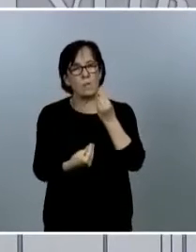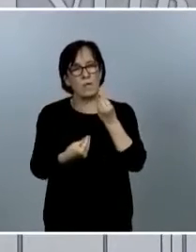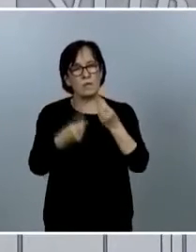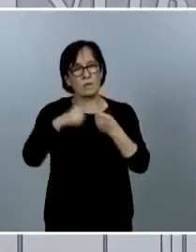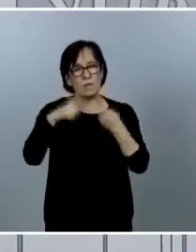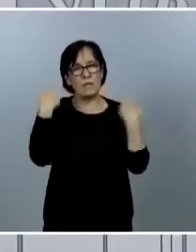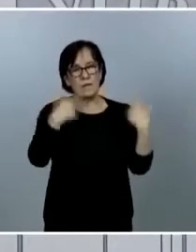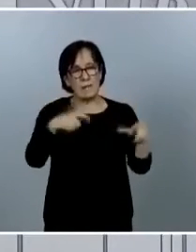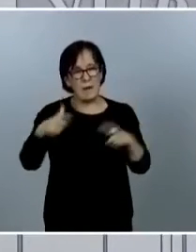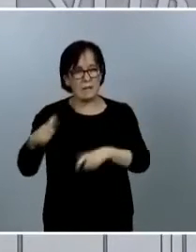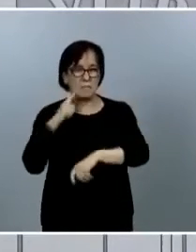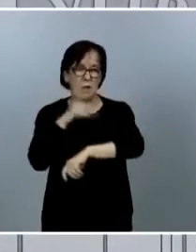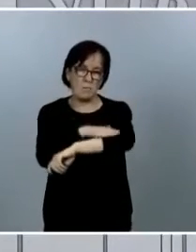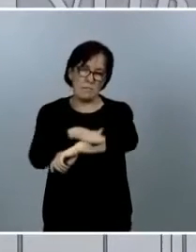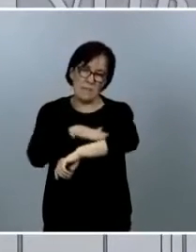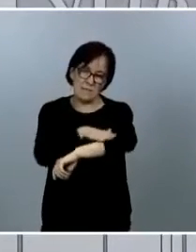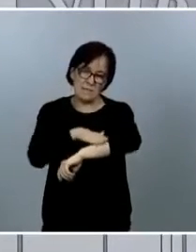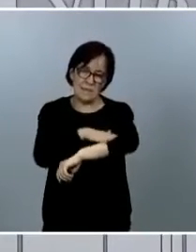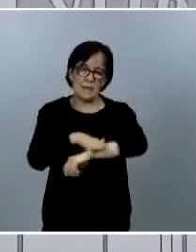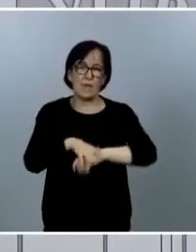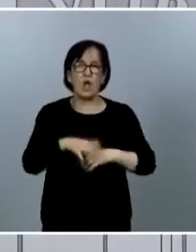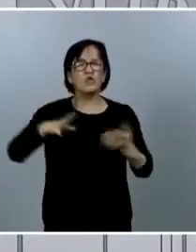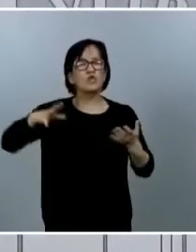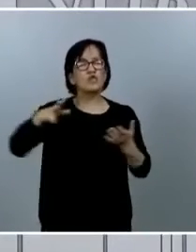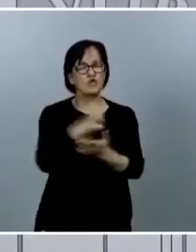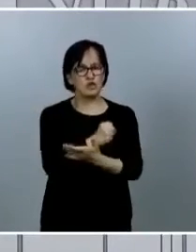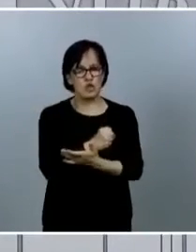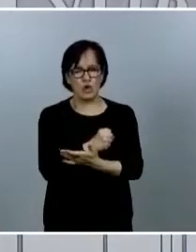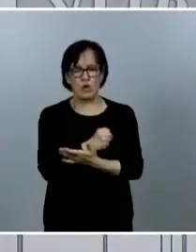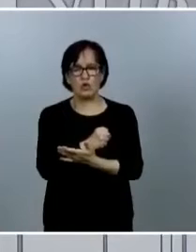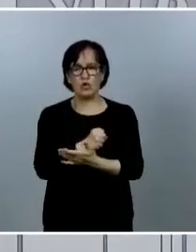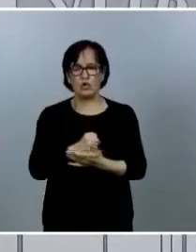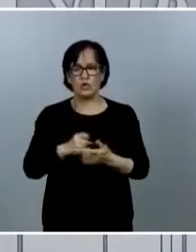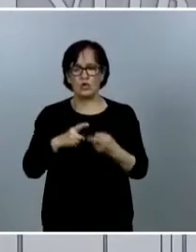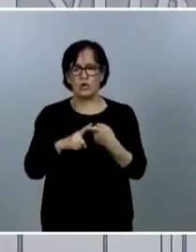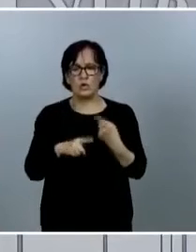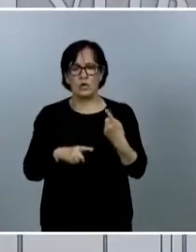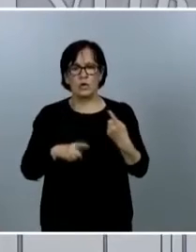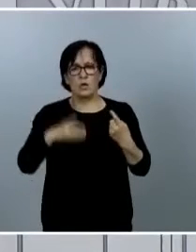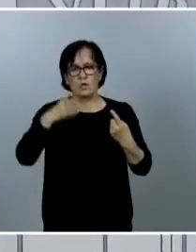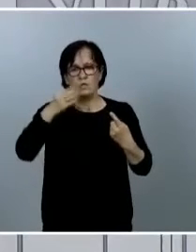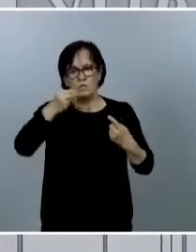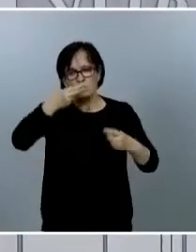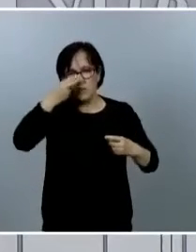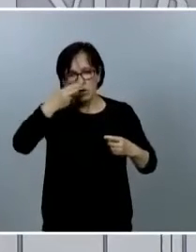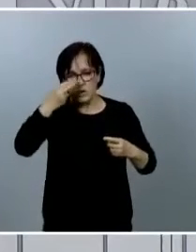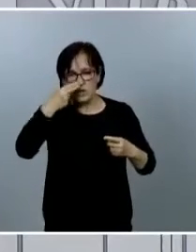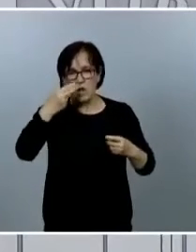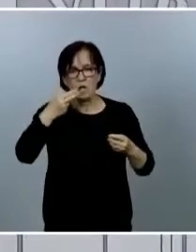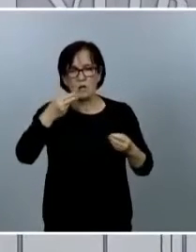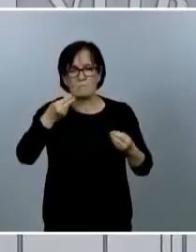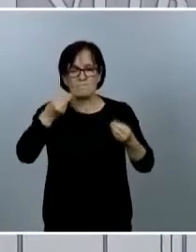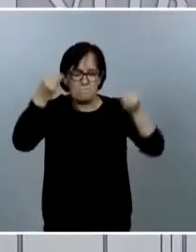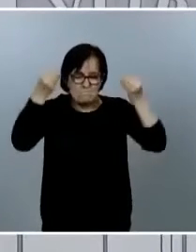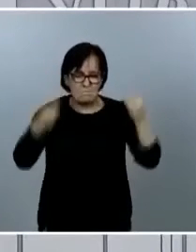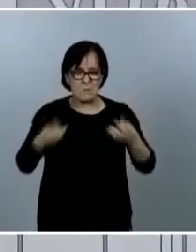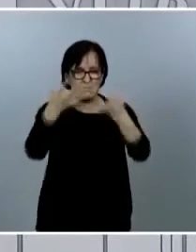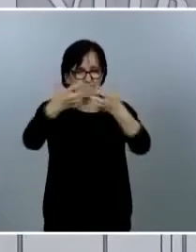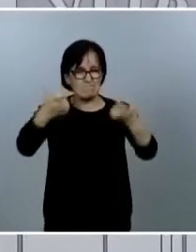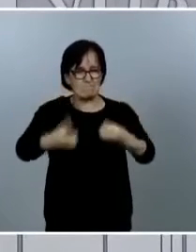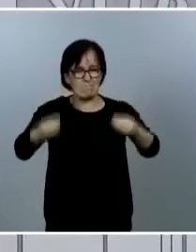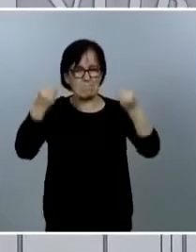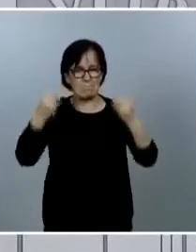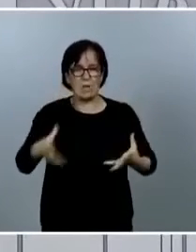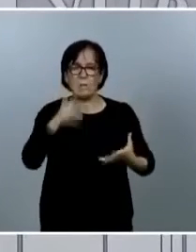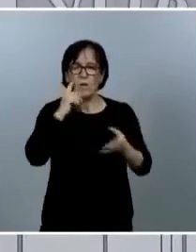ministeriales todos con mucho interés en que salga lo mejor posible y además con muchos equipos